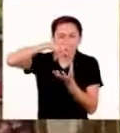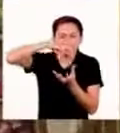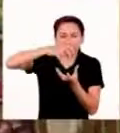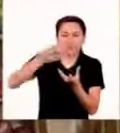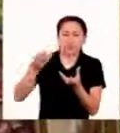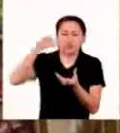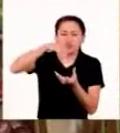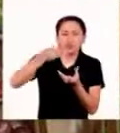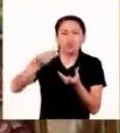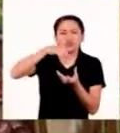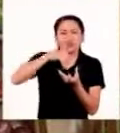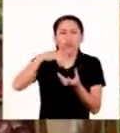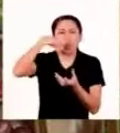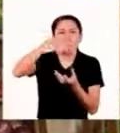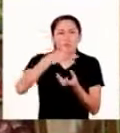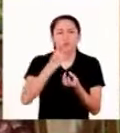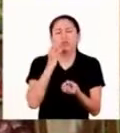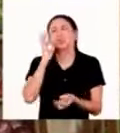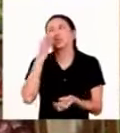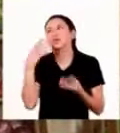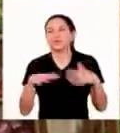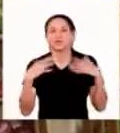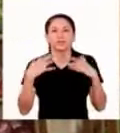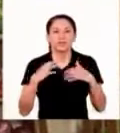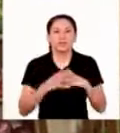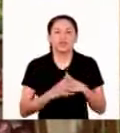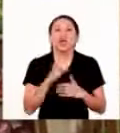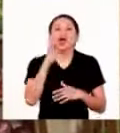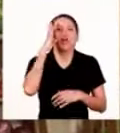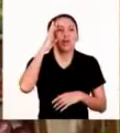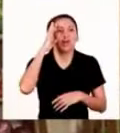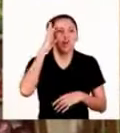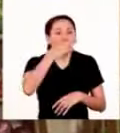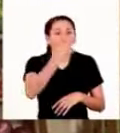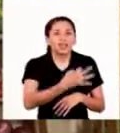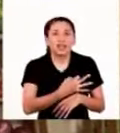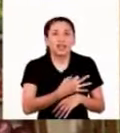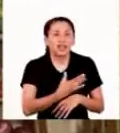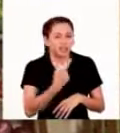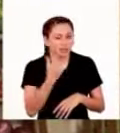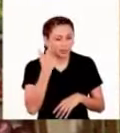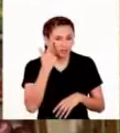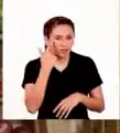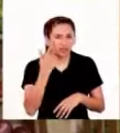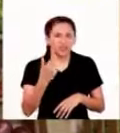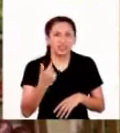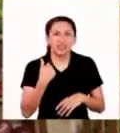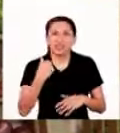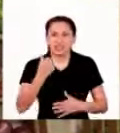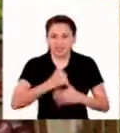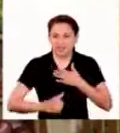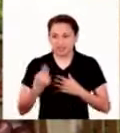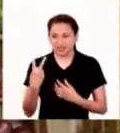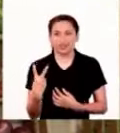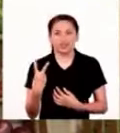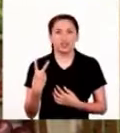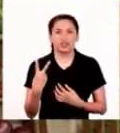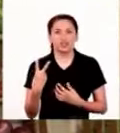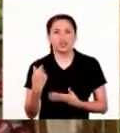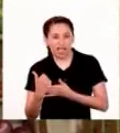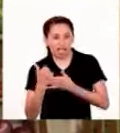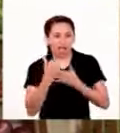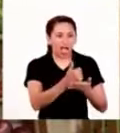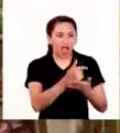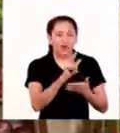famosísimo ya no ya oye de verdad buena idea que tal si Felipito y Yamile